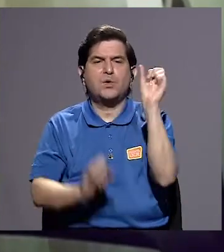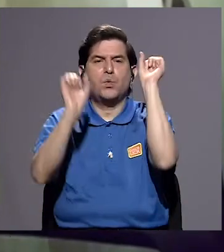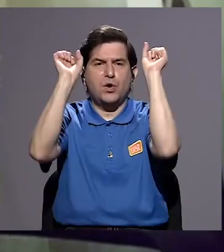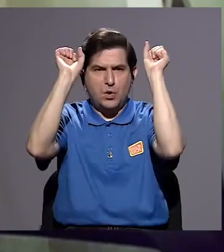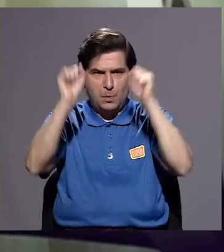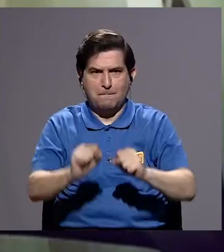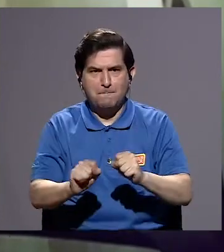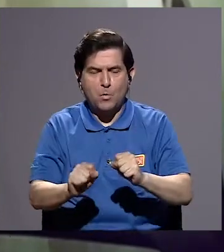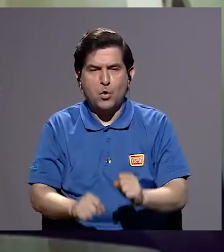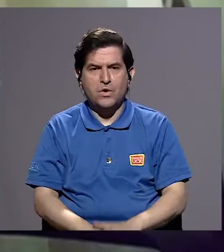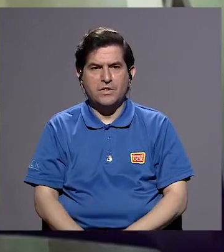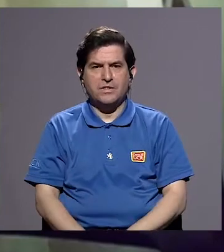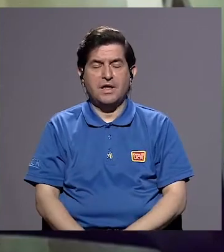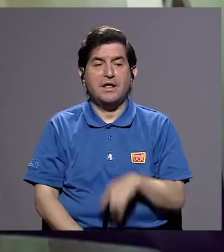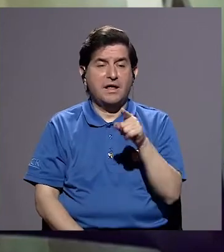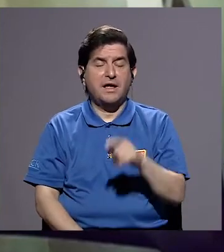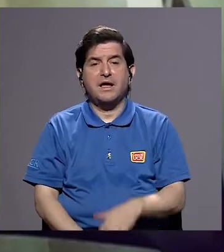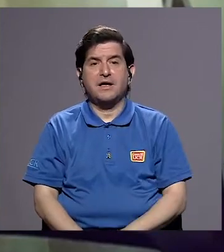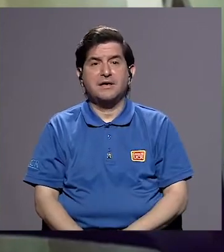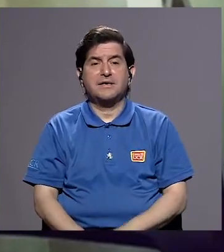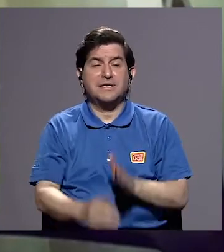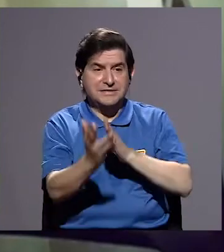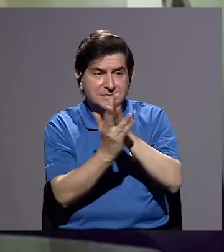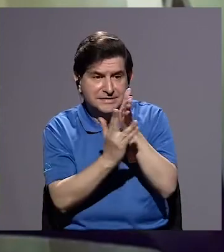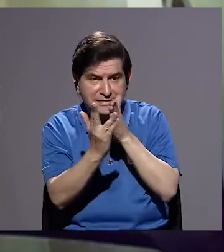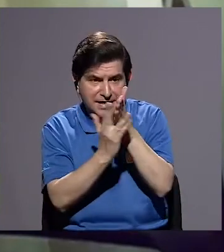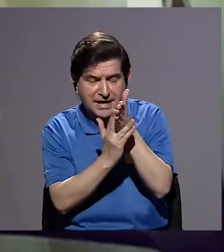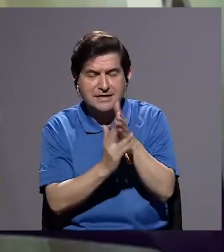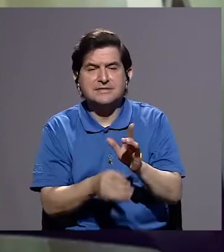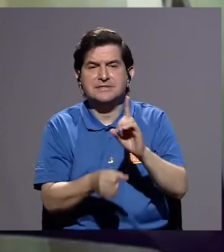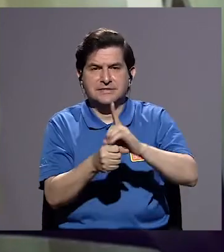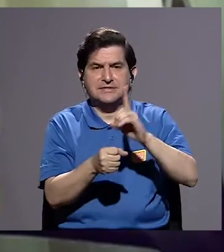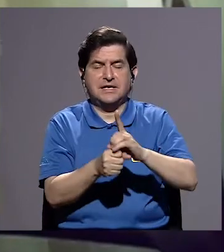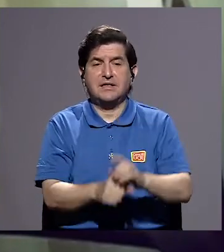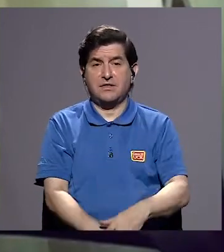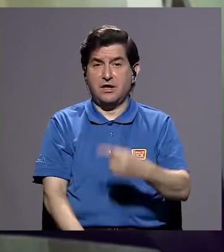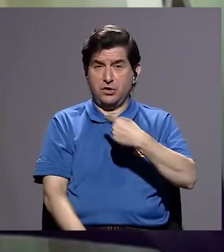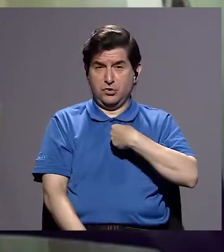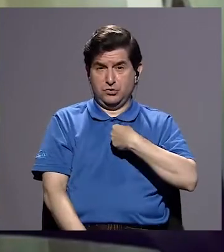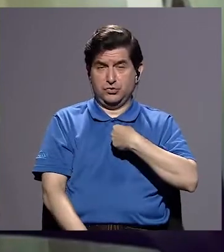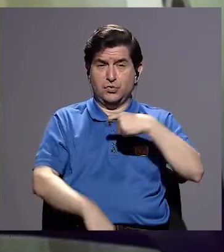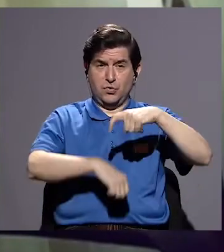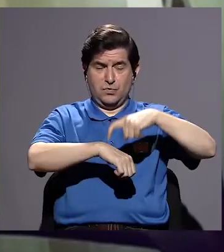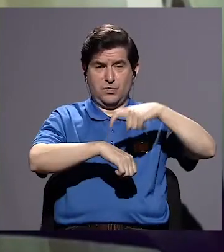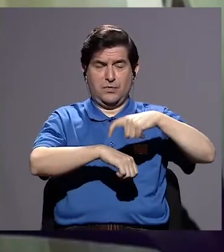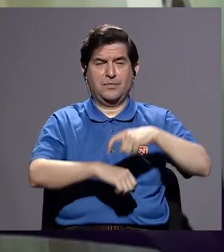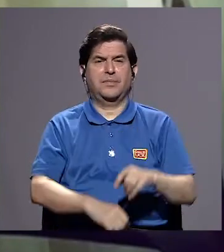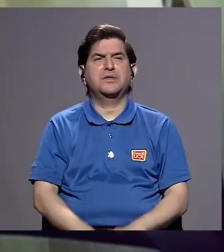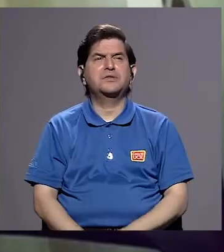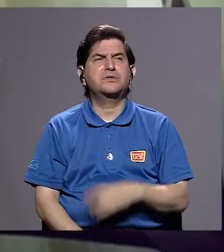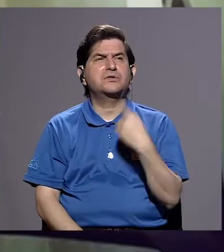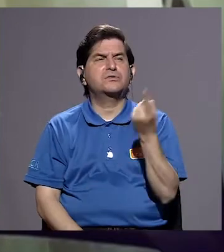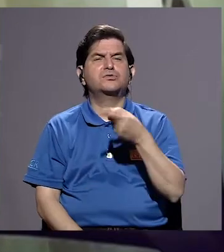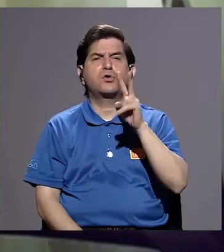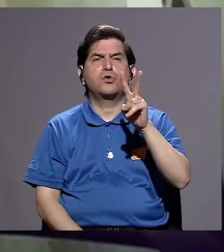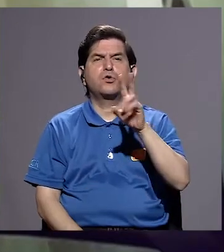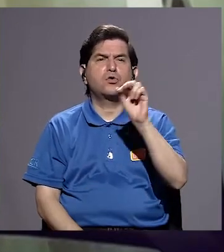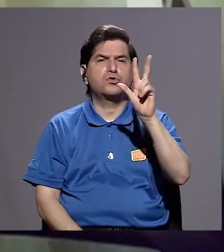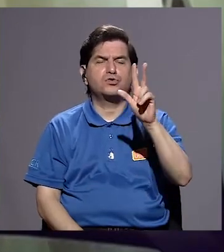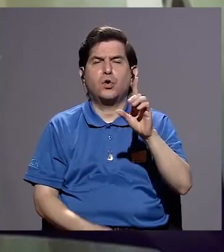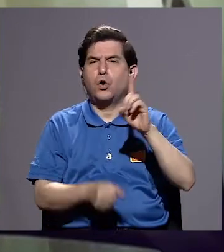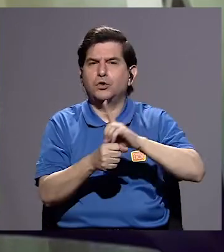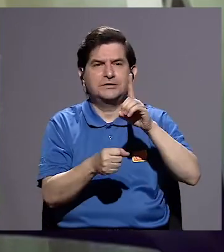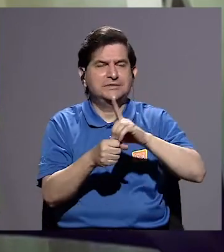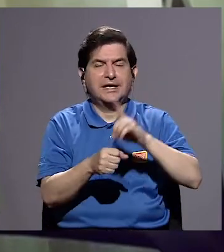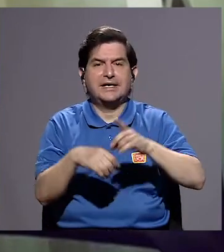también pudiéramos aspirar a ser diputadas. Porque cuando yo estuve, éramos apenas dos